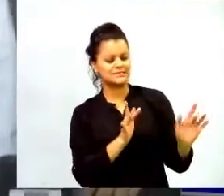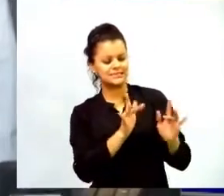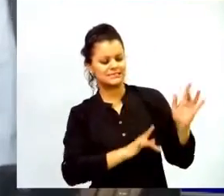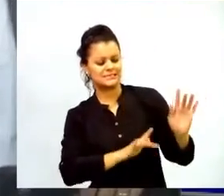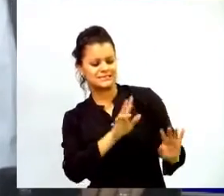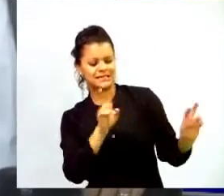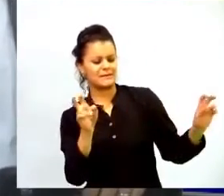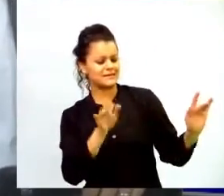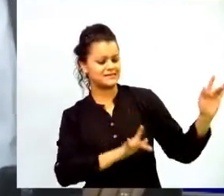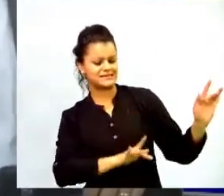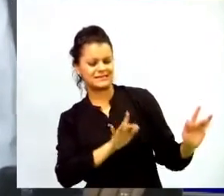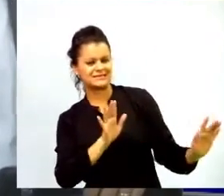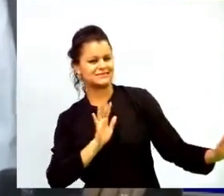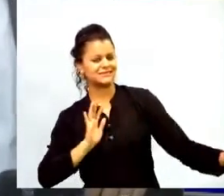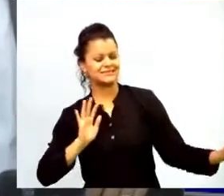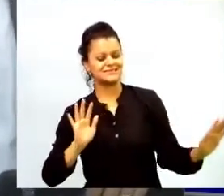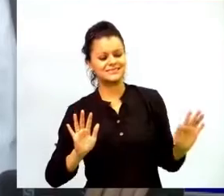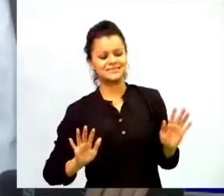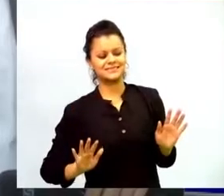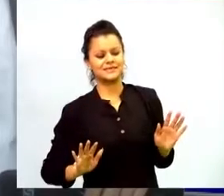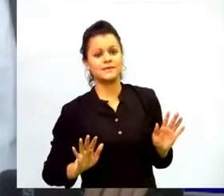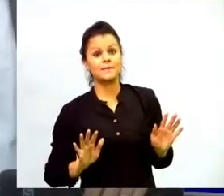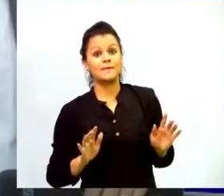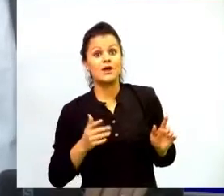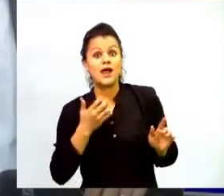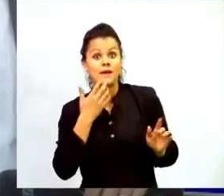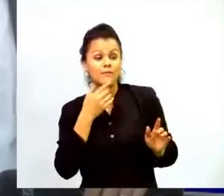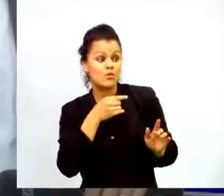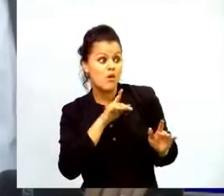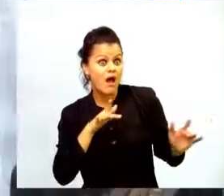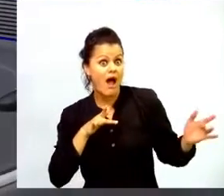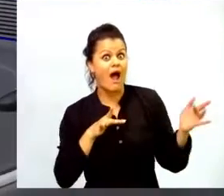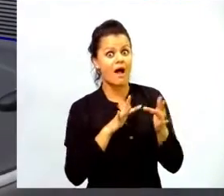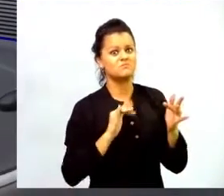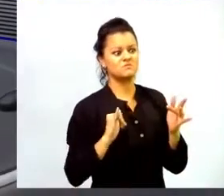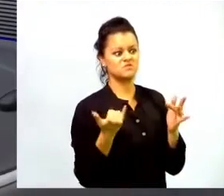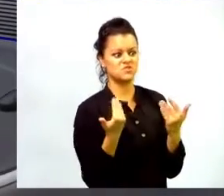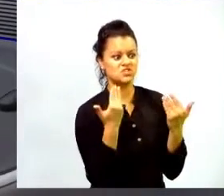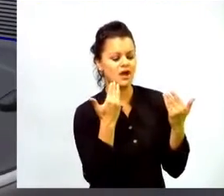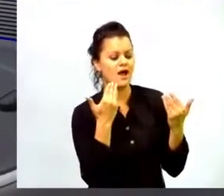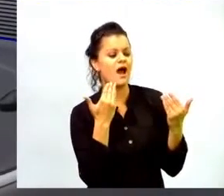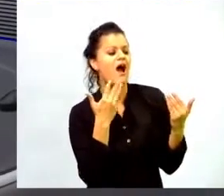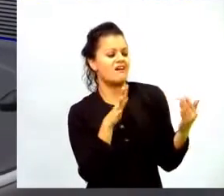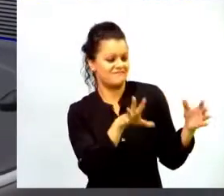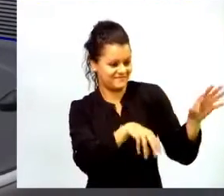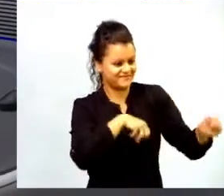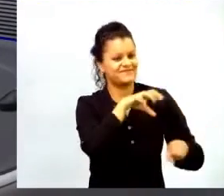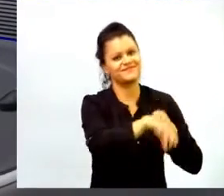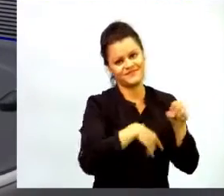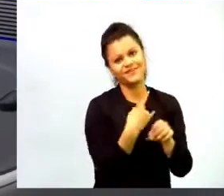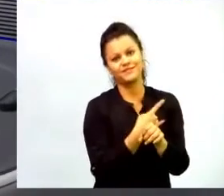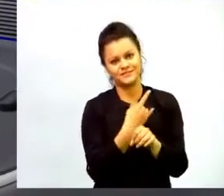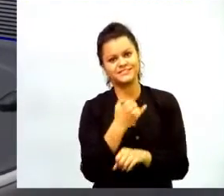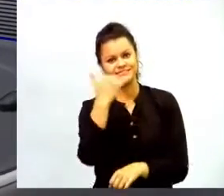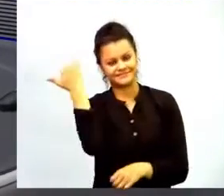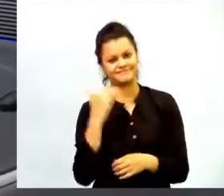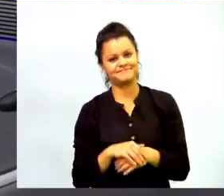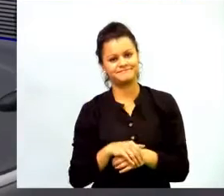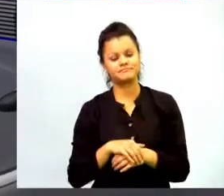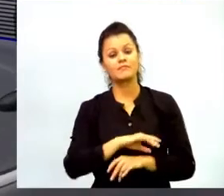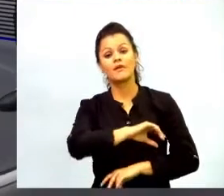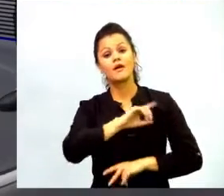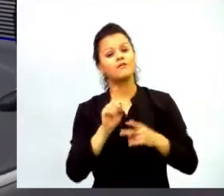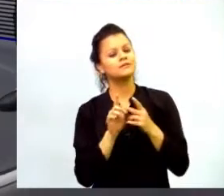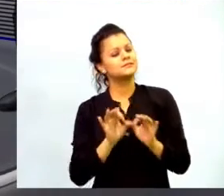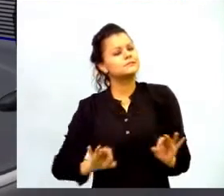maestros tienden a quedarse más con muchos recursos y el tercero para mí el más importante que los maestros tengan significación